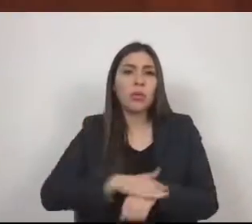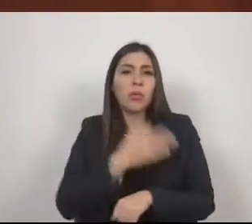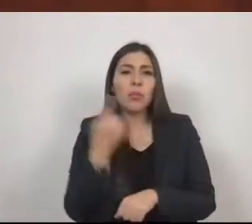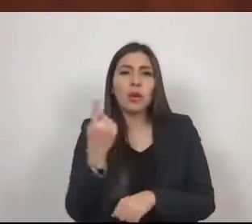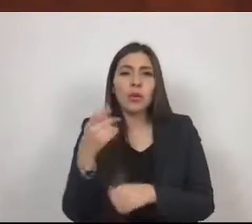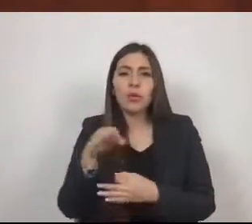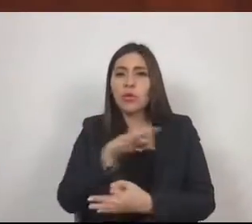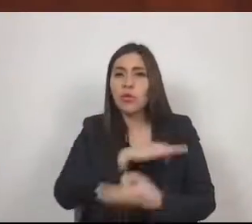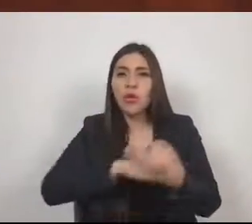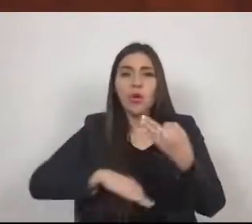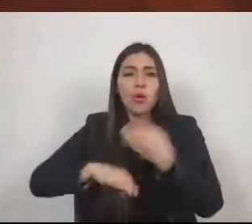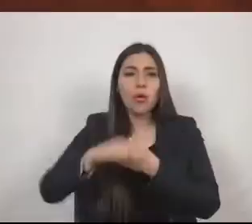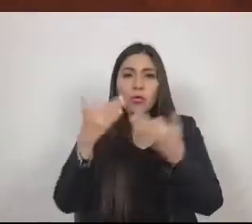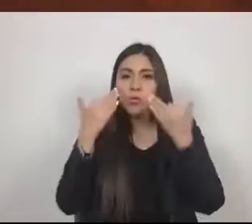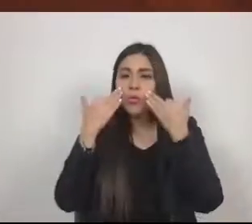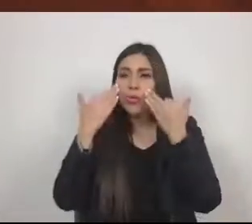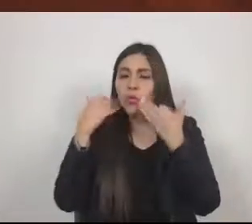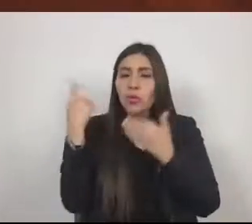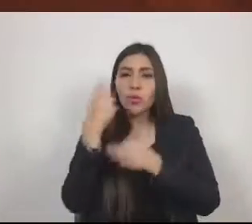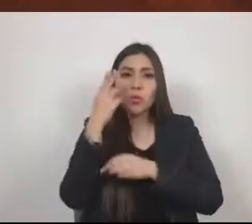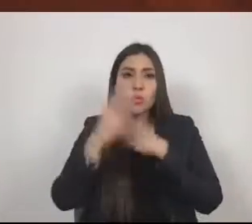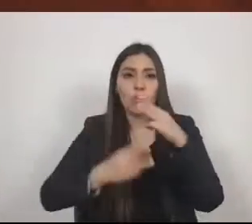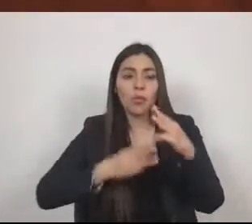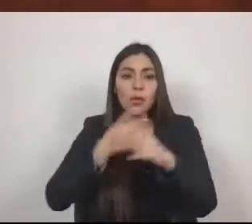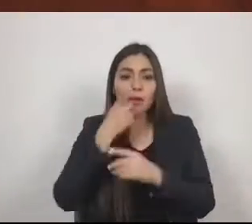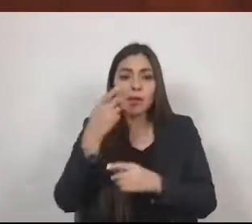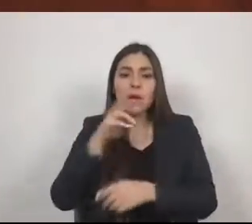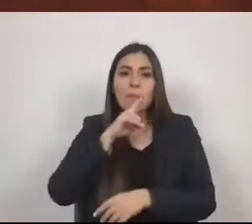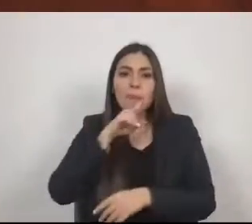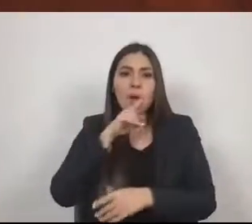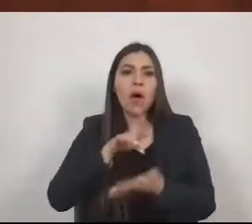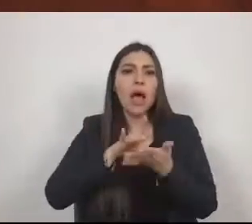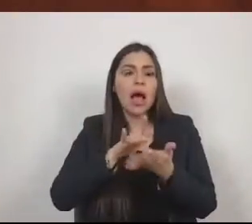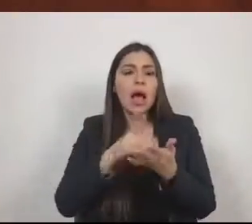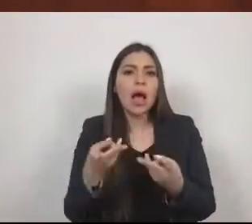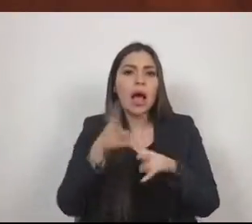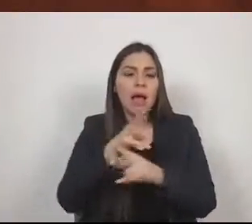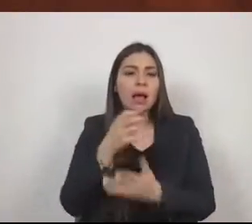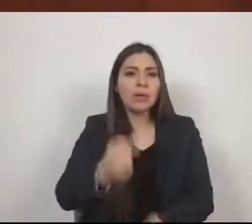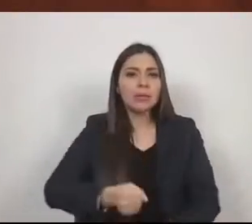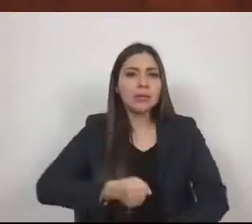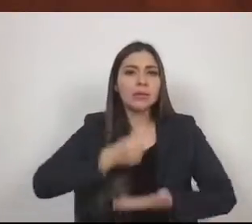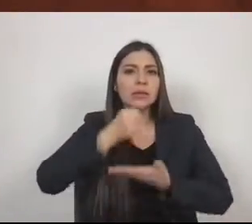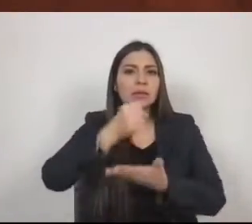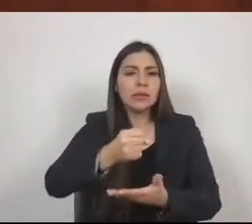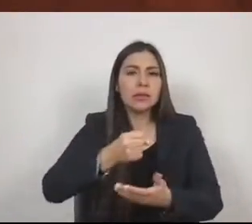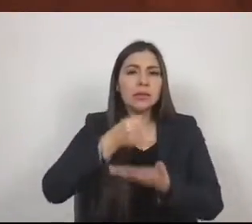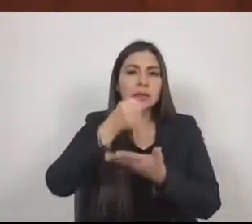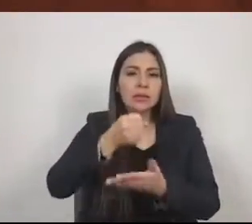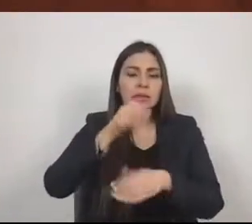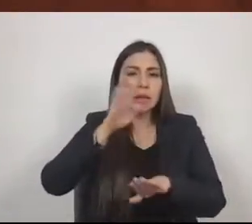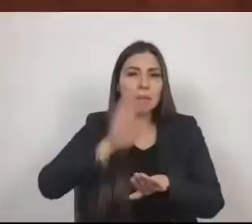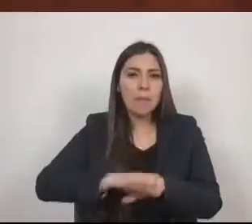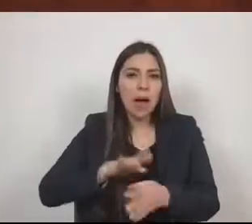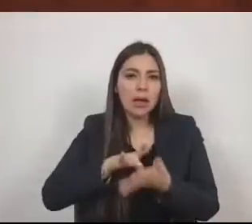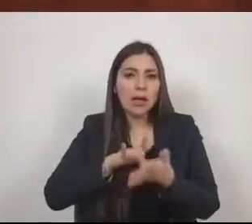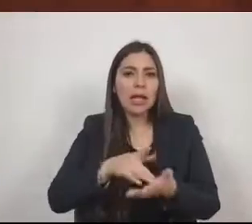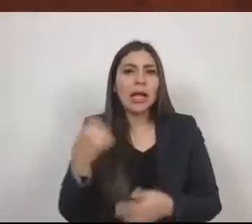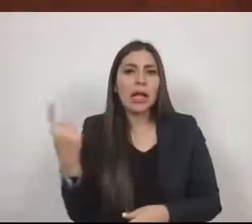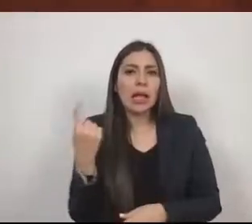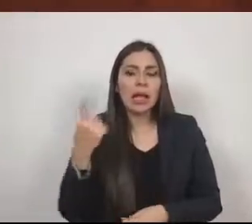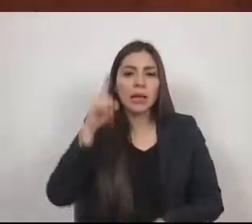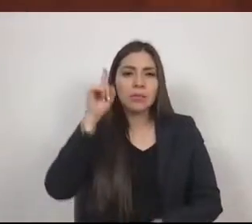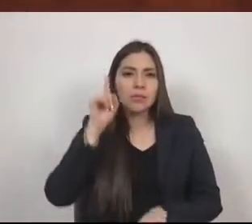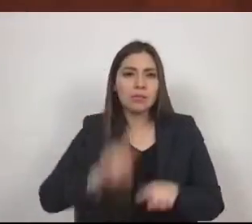mundial coincidía más en su fortalecimiento que en su eliminación, sobre todo porque en el